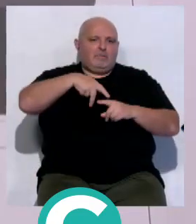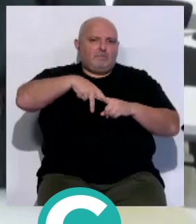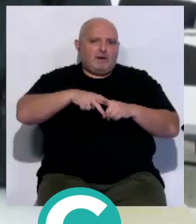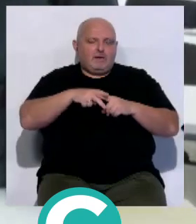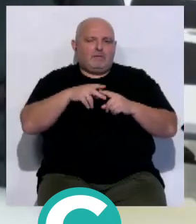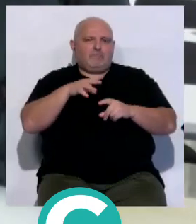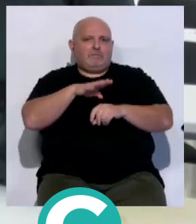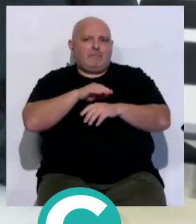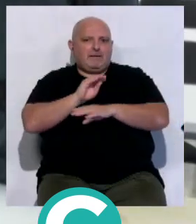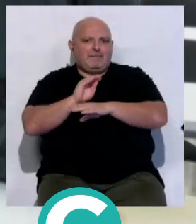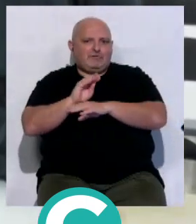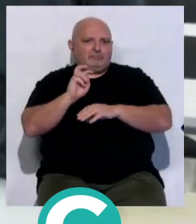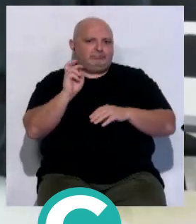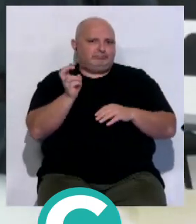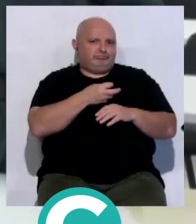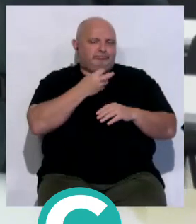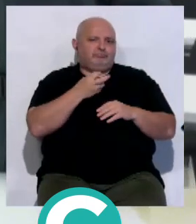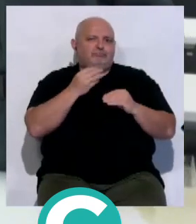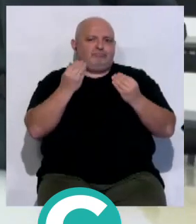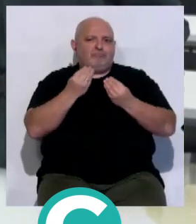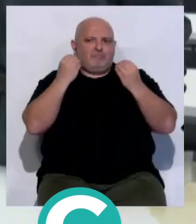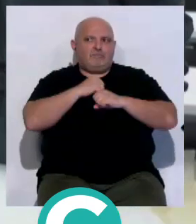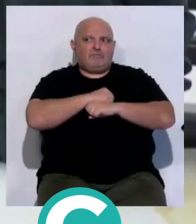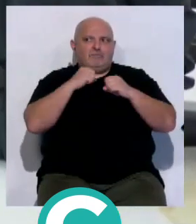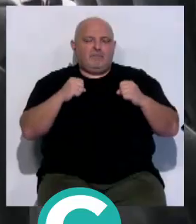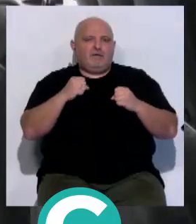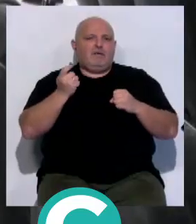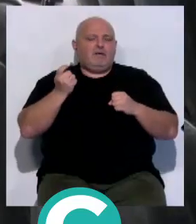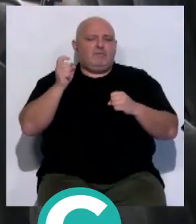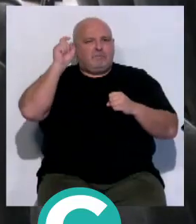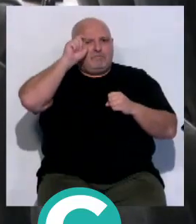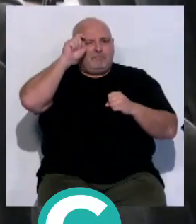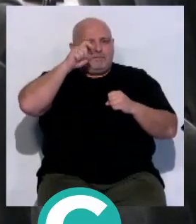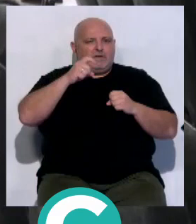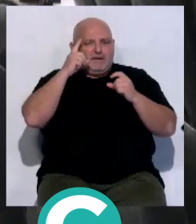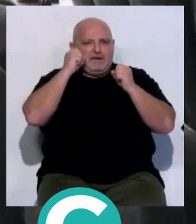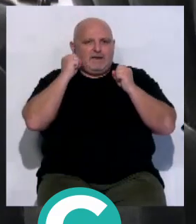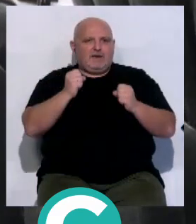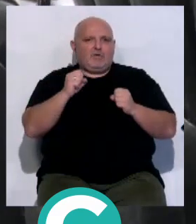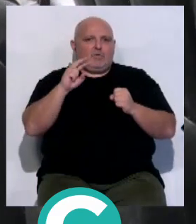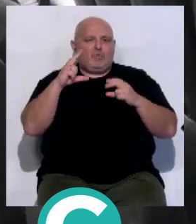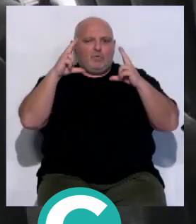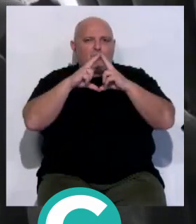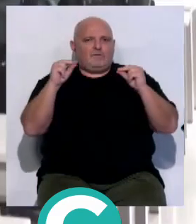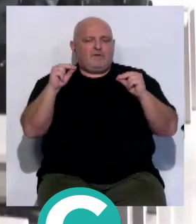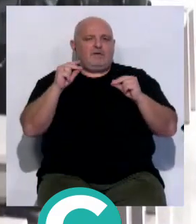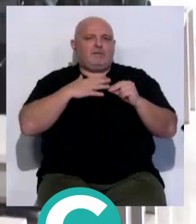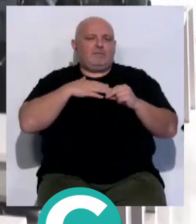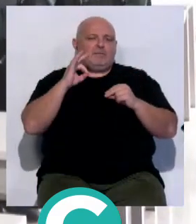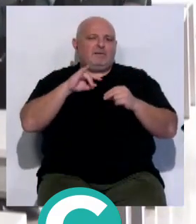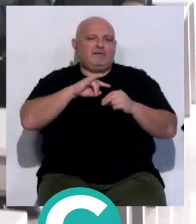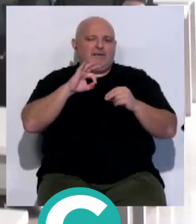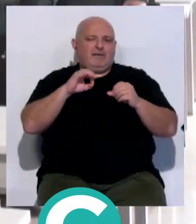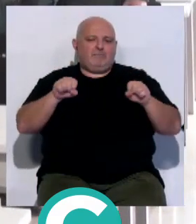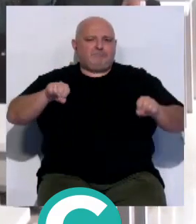máquinas y mecánico de mantenimiento, además de la formación que ofrecerán profesores de la Escuela de Ingeniería Náutica de la UCA en máquinas y puente de